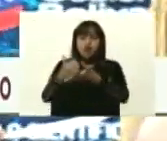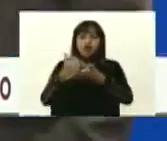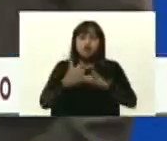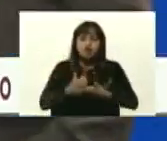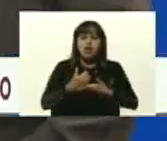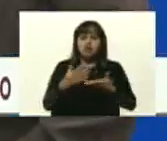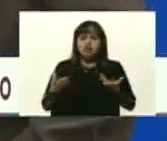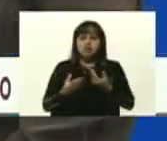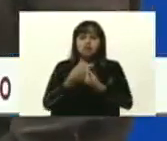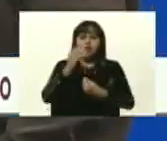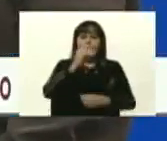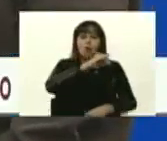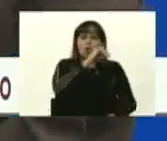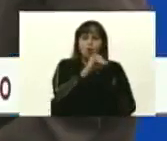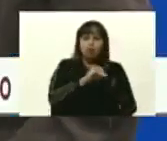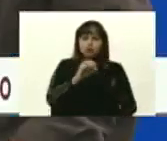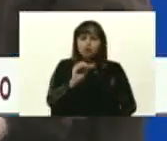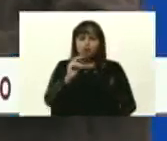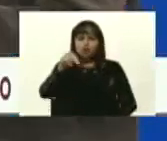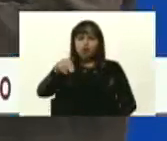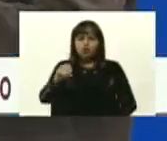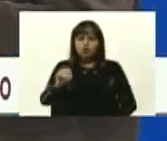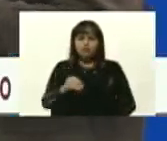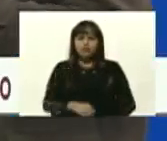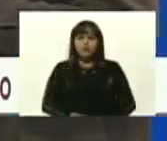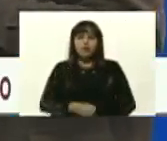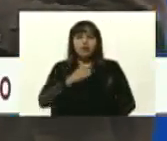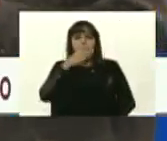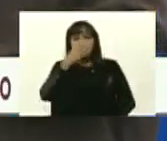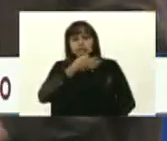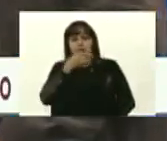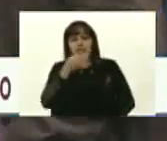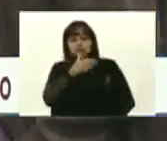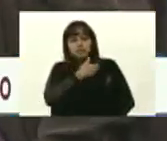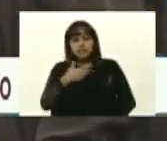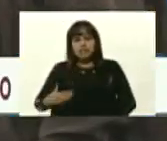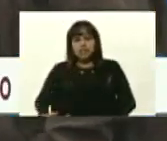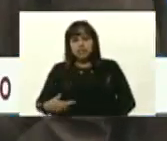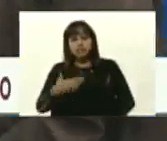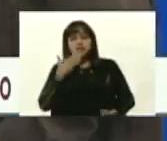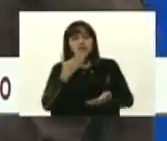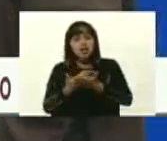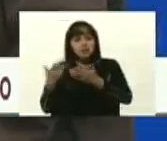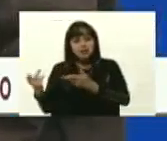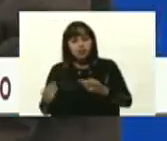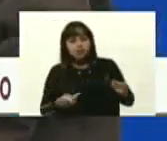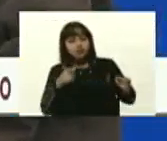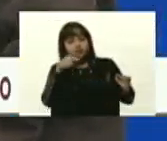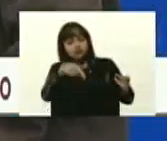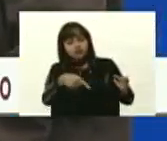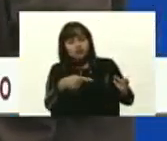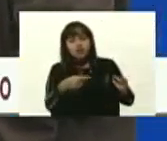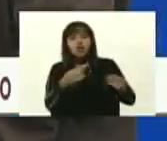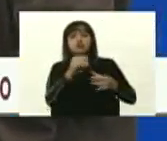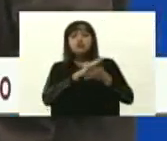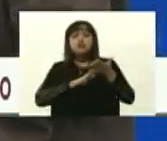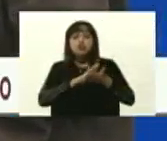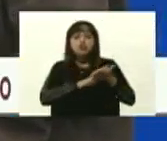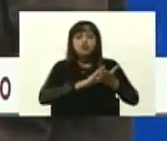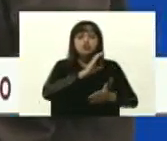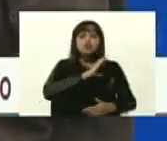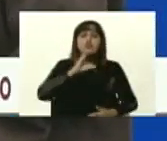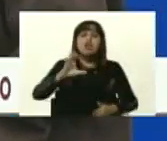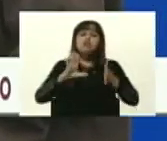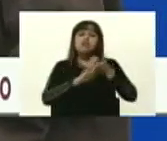Buenas tardes, presidente. Gracias por la invitación. En esta oportunidad venimos a presentarles también unas soluciones soberanas para el